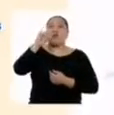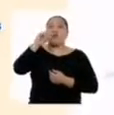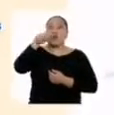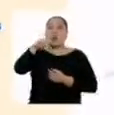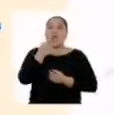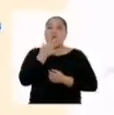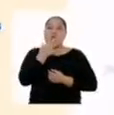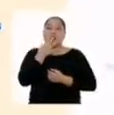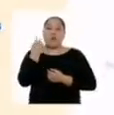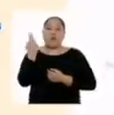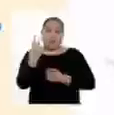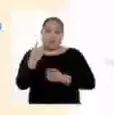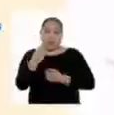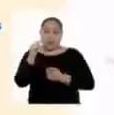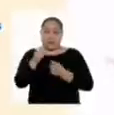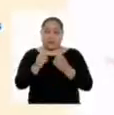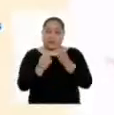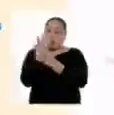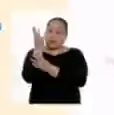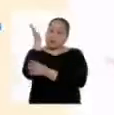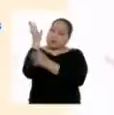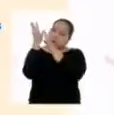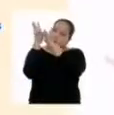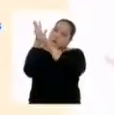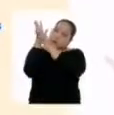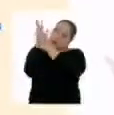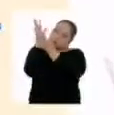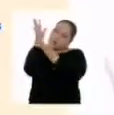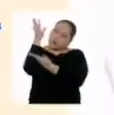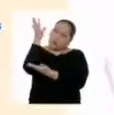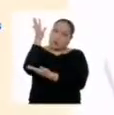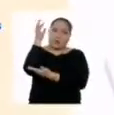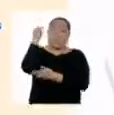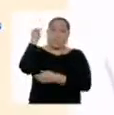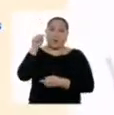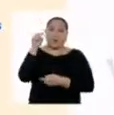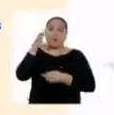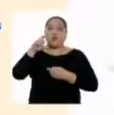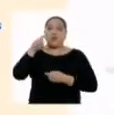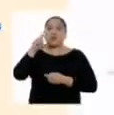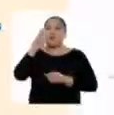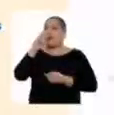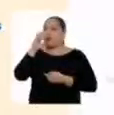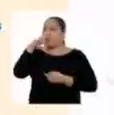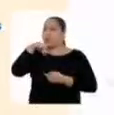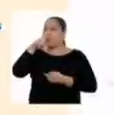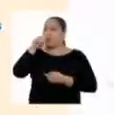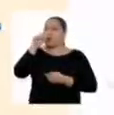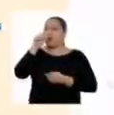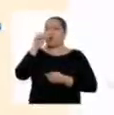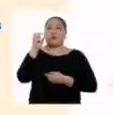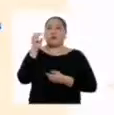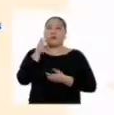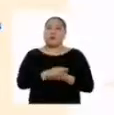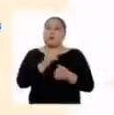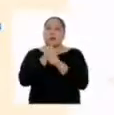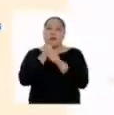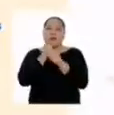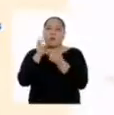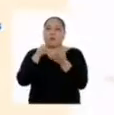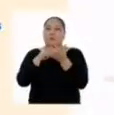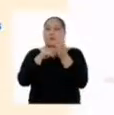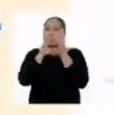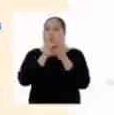color verde a las hojas y tallos de las plantas. Estos cloroplastos cumplen la función más importante para la